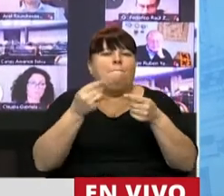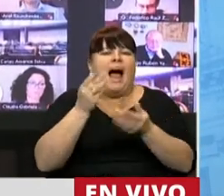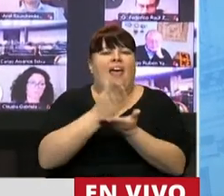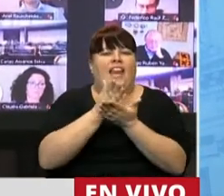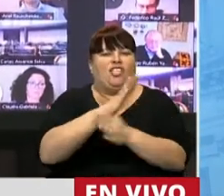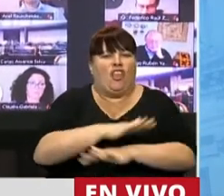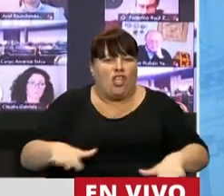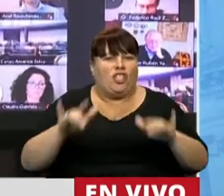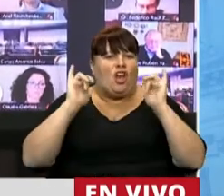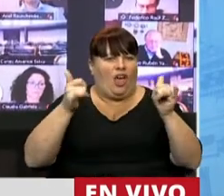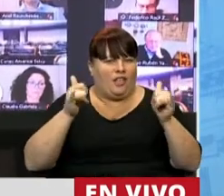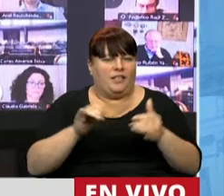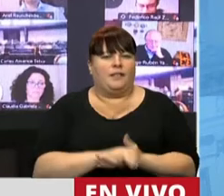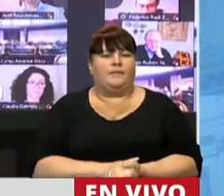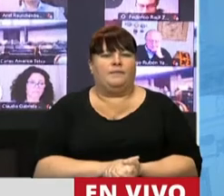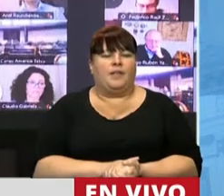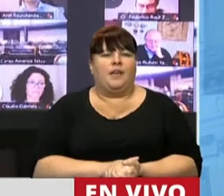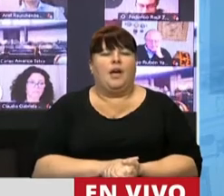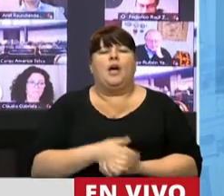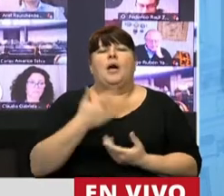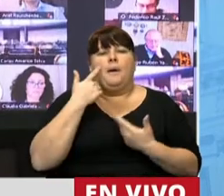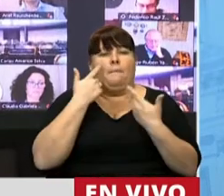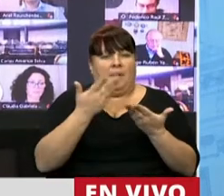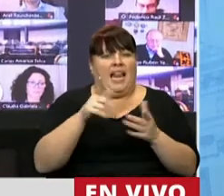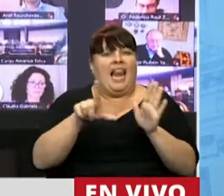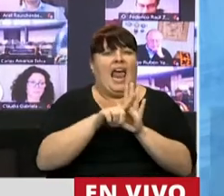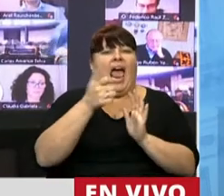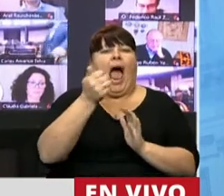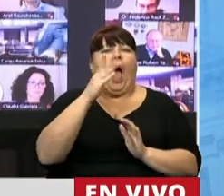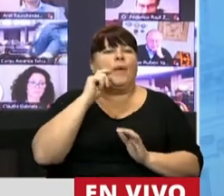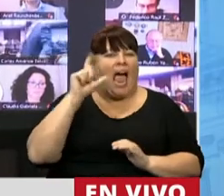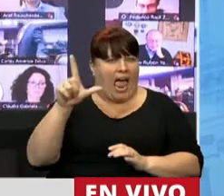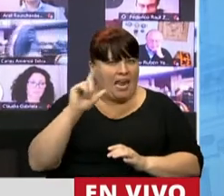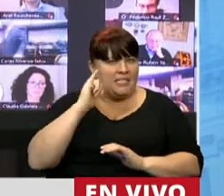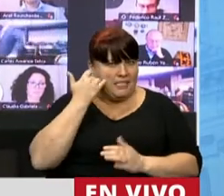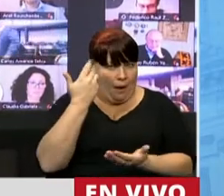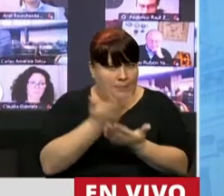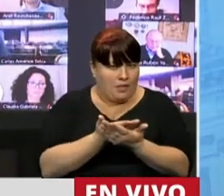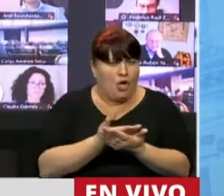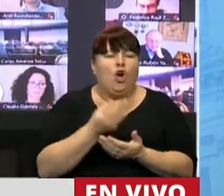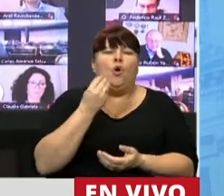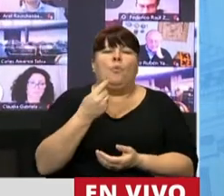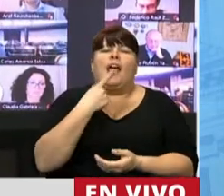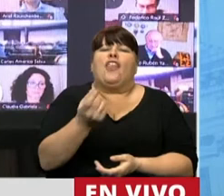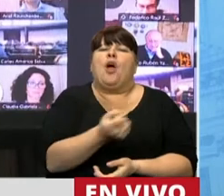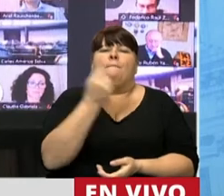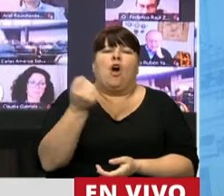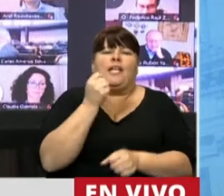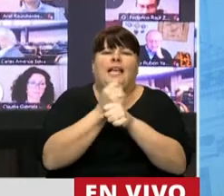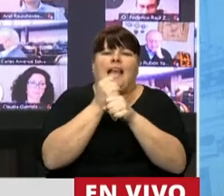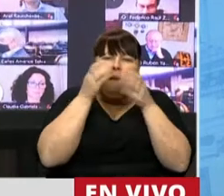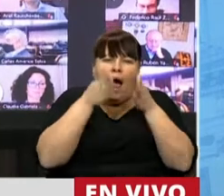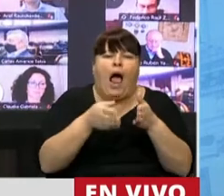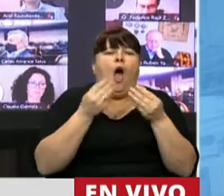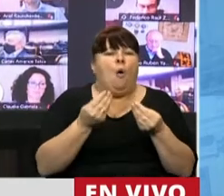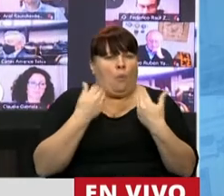derechos de niños, niñas y adolescentes. Hemos presentado la ley Abigail en este sentido y ¿por qué decimos que es importante trabajar en